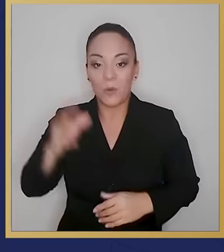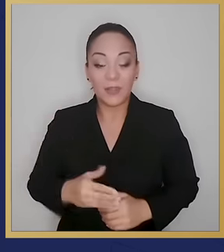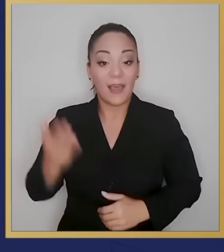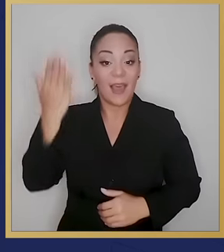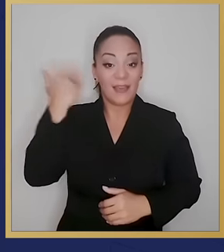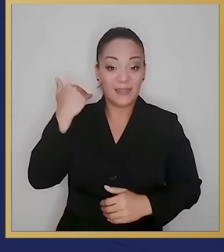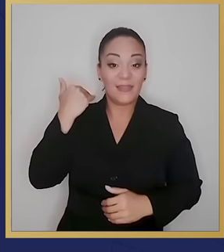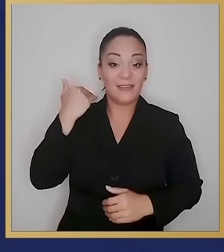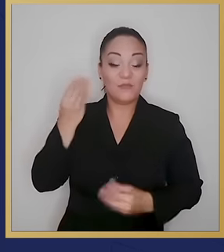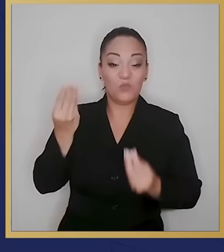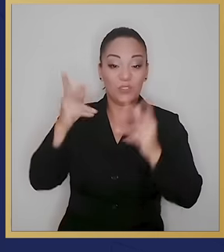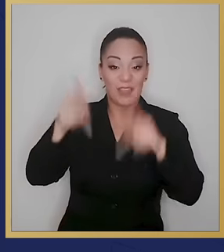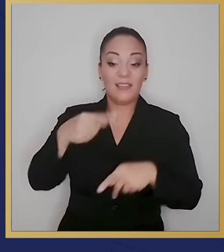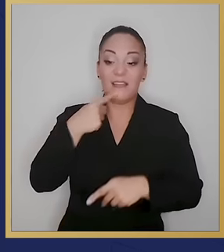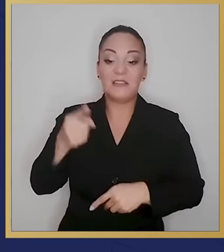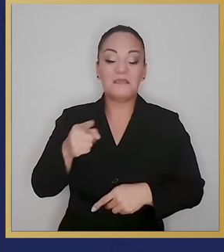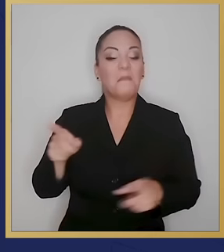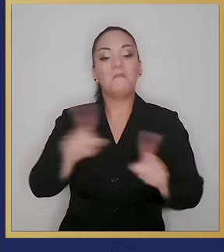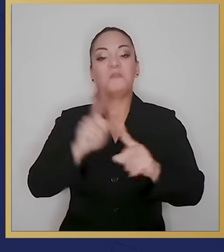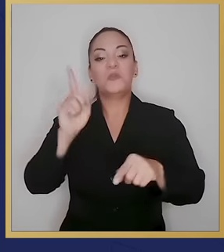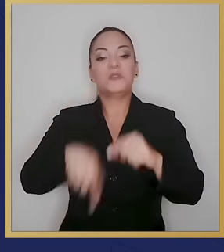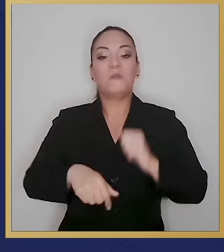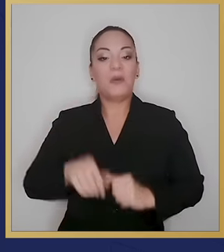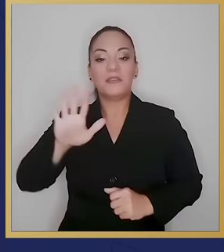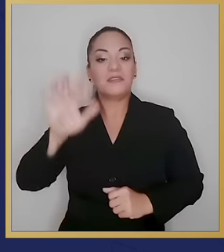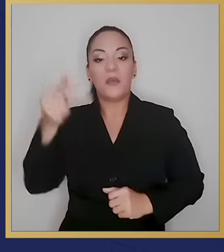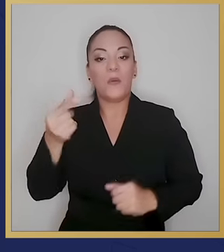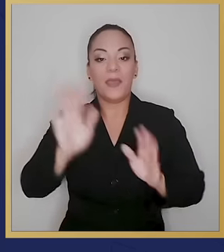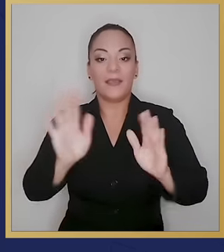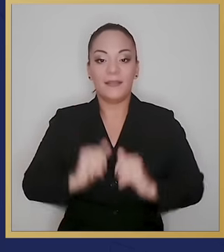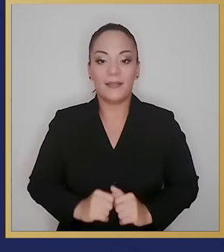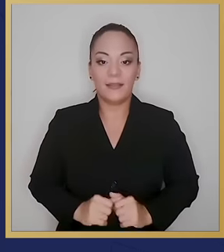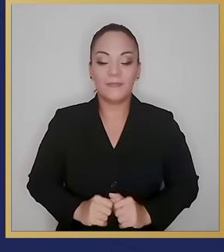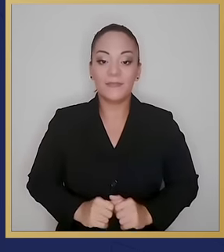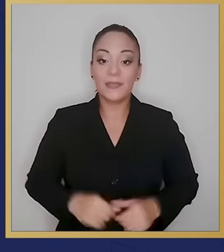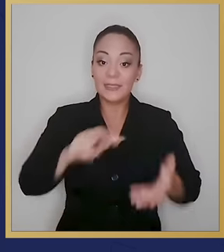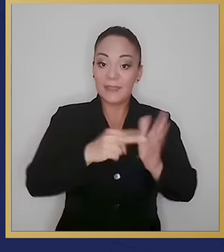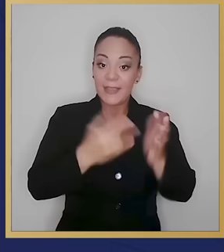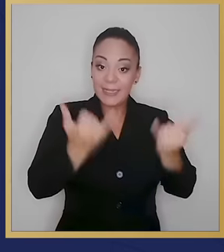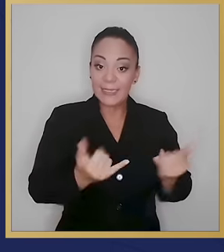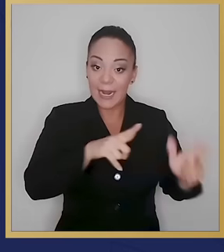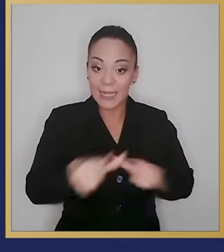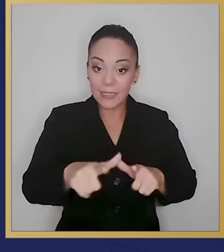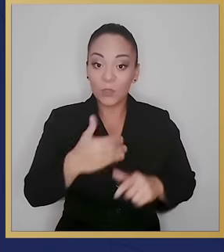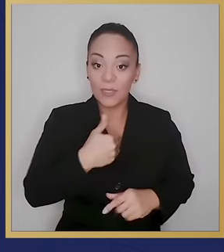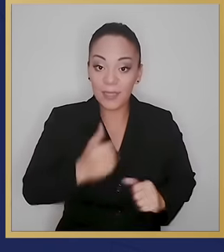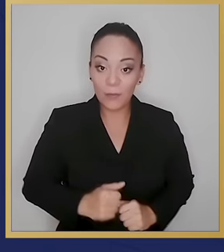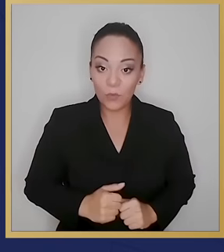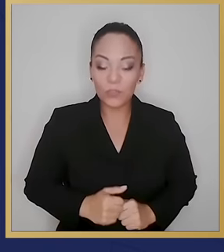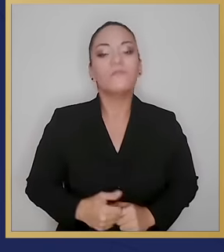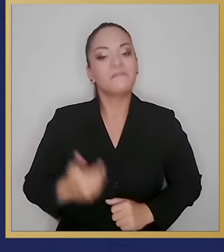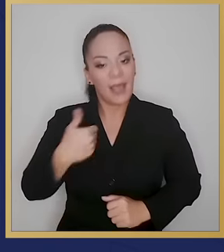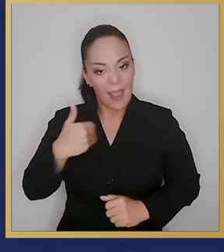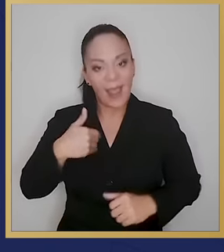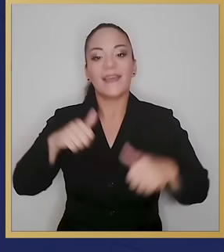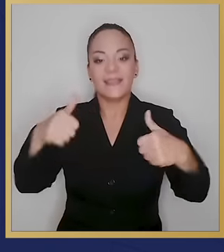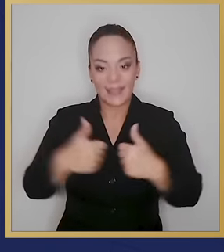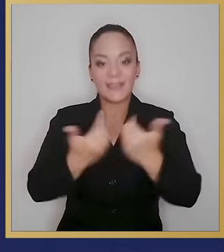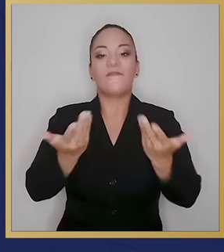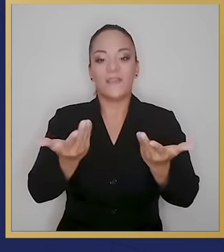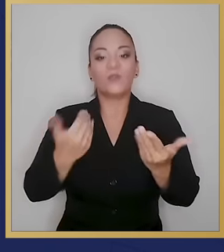5G. Mucha gente dijo que iba a ser imposible. No es que ya la tengamos, no es que no tengamos desafíos.